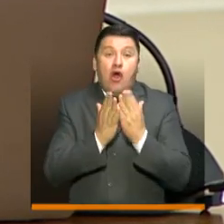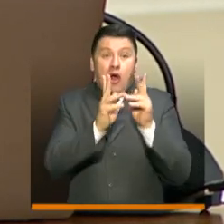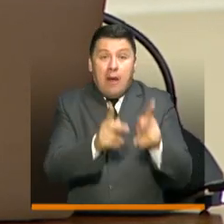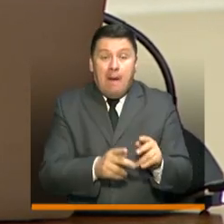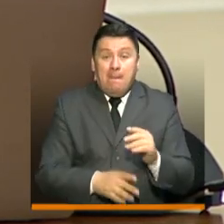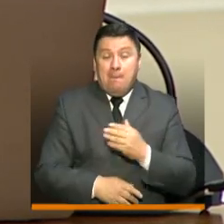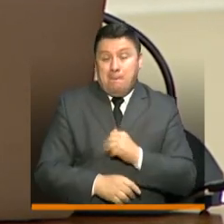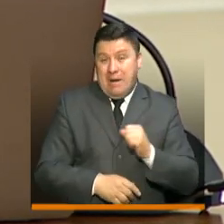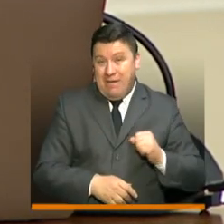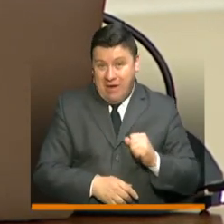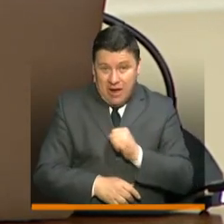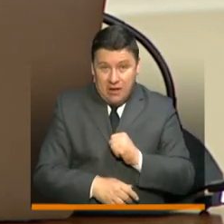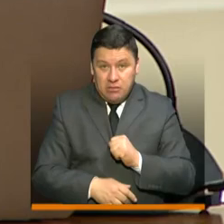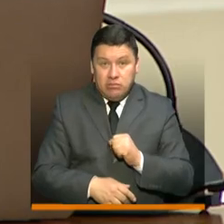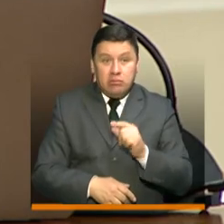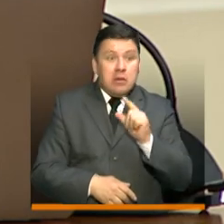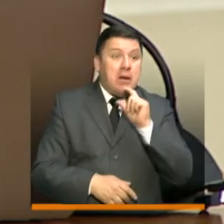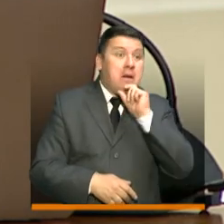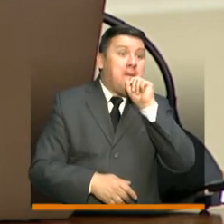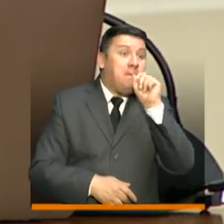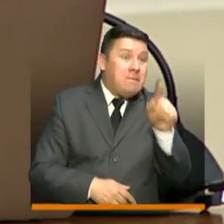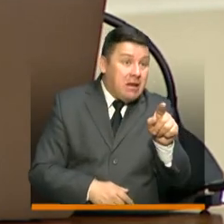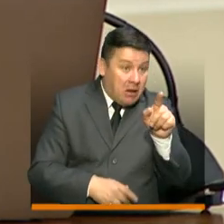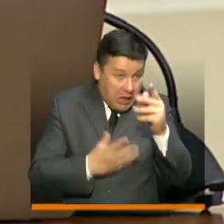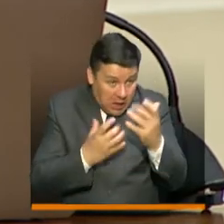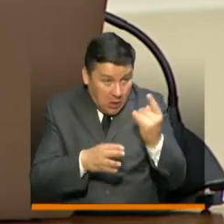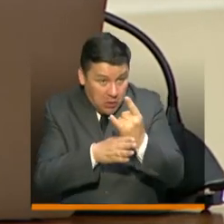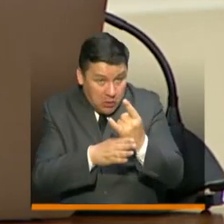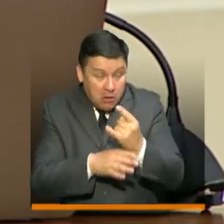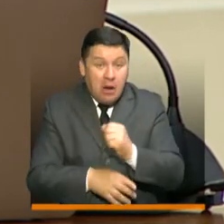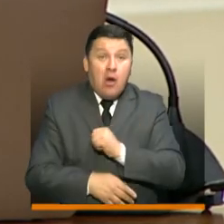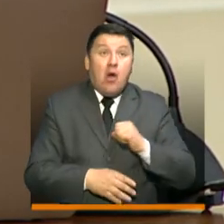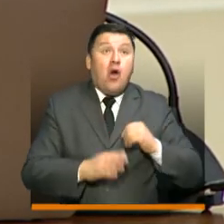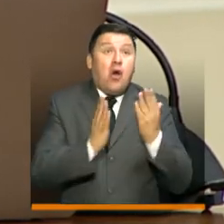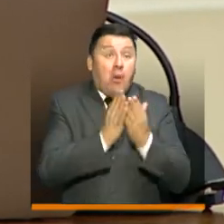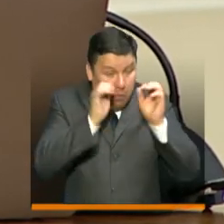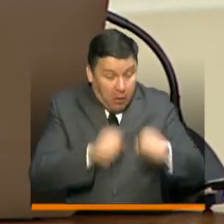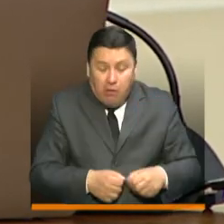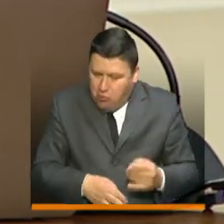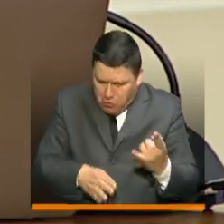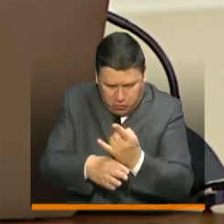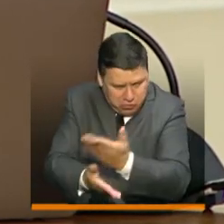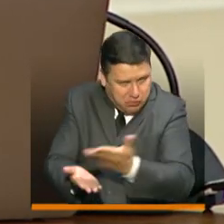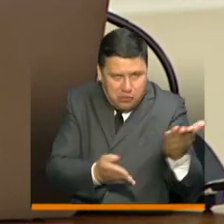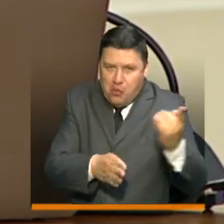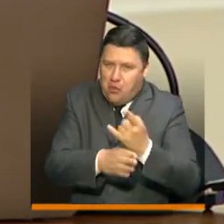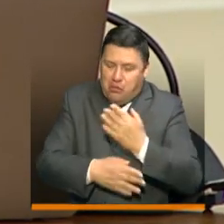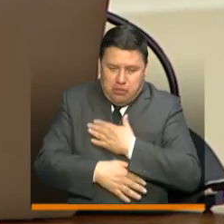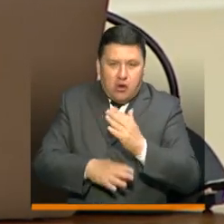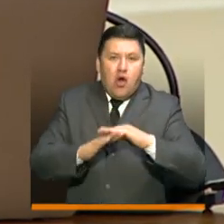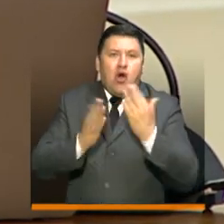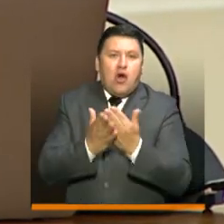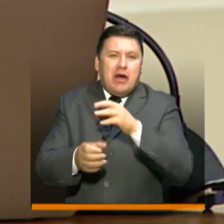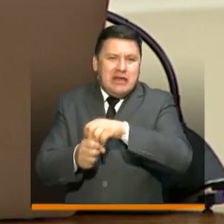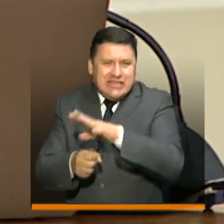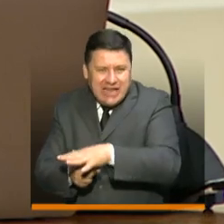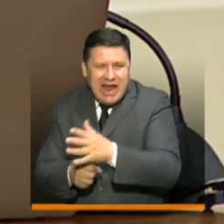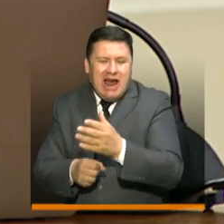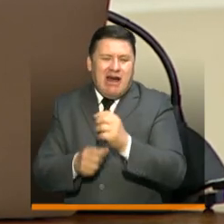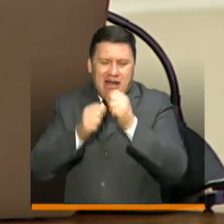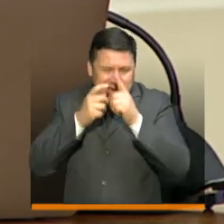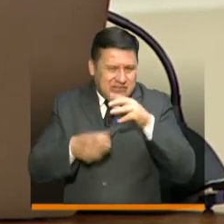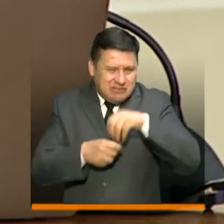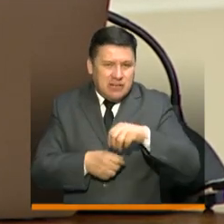privados, como lo dijo el presidente, se preguntan si también la pueden usar, también la pueden usar y obviamente todos los colegios públicos con el